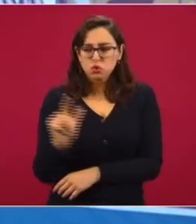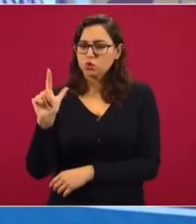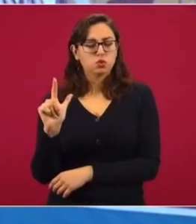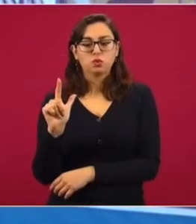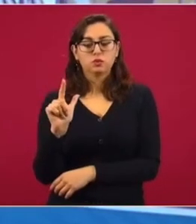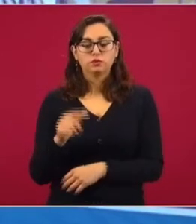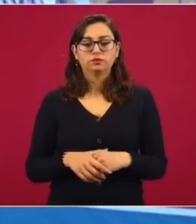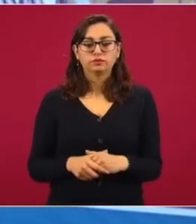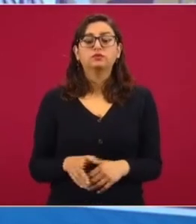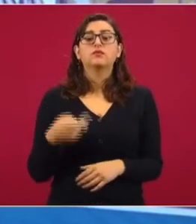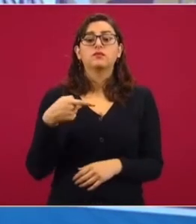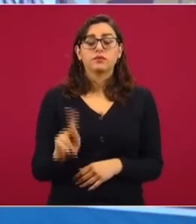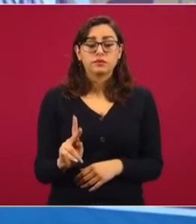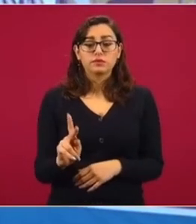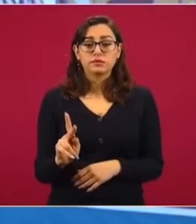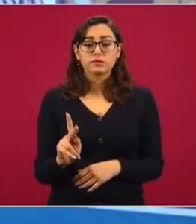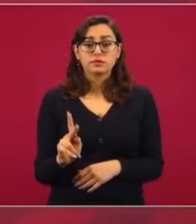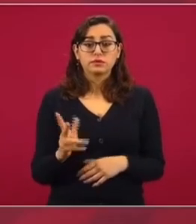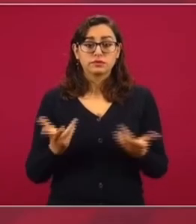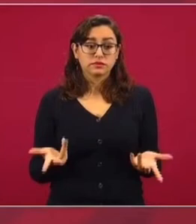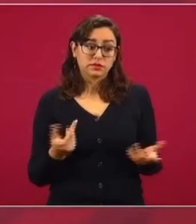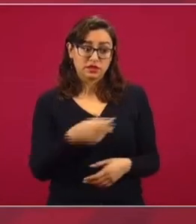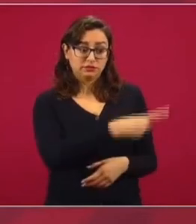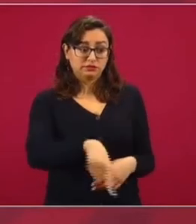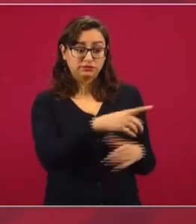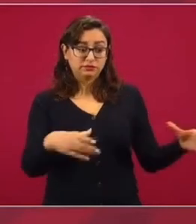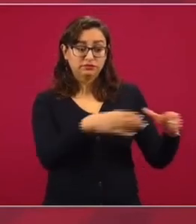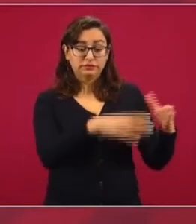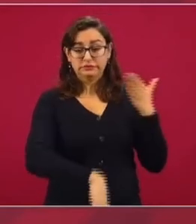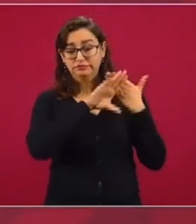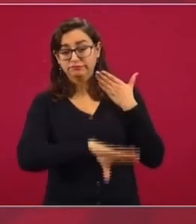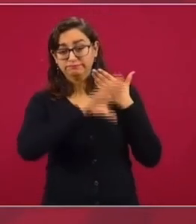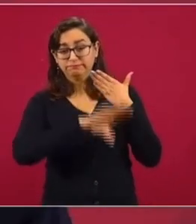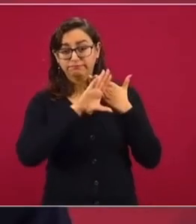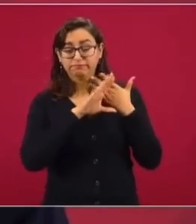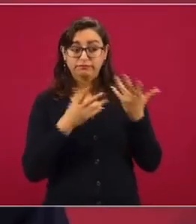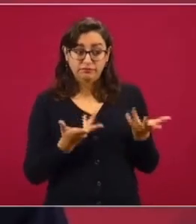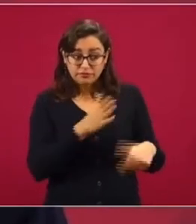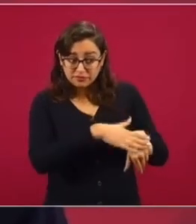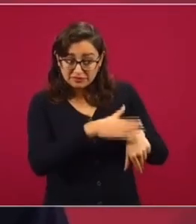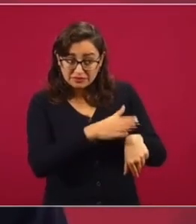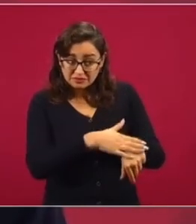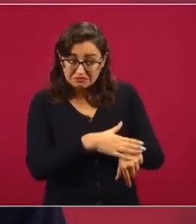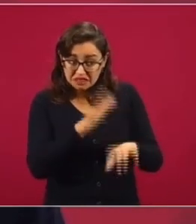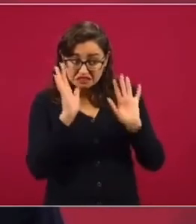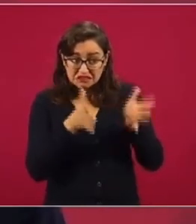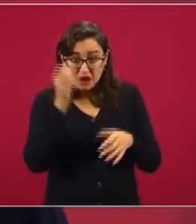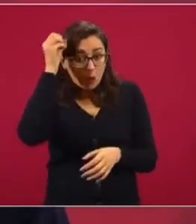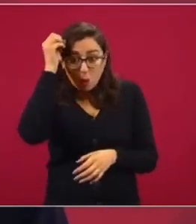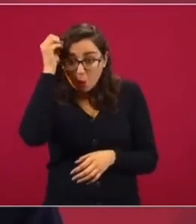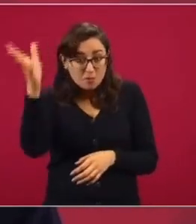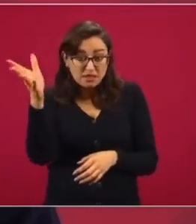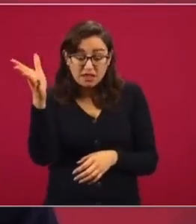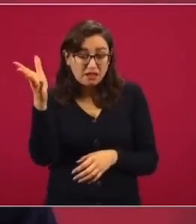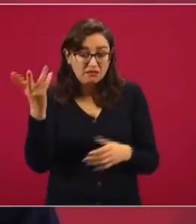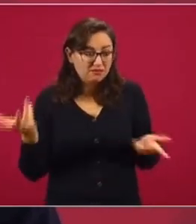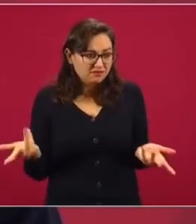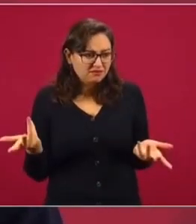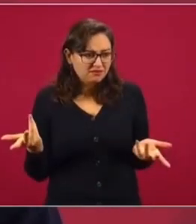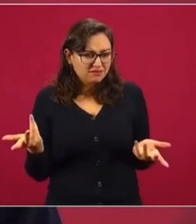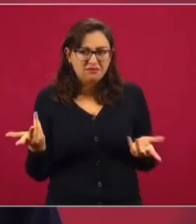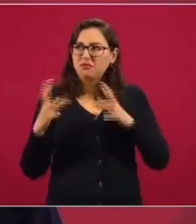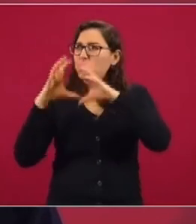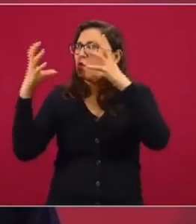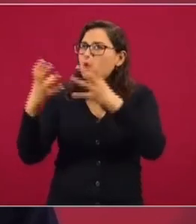Pero a nuestros adversarios se les olvida ver lo que está